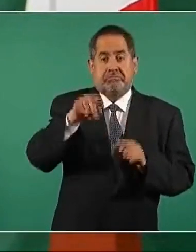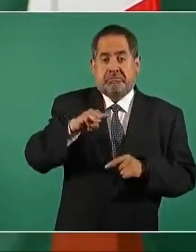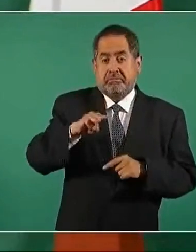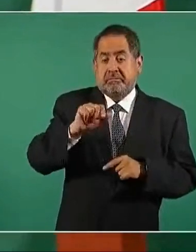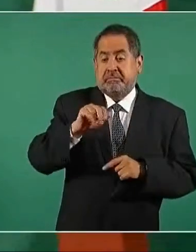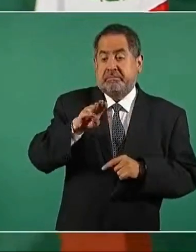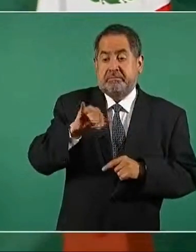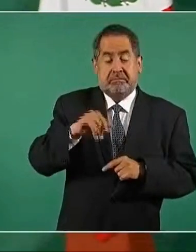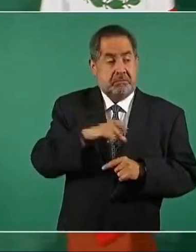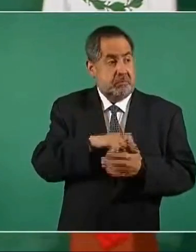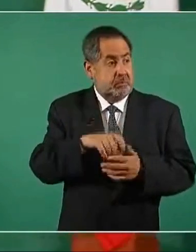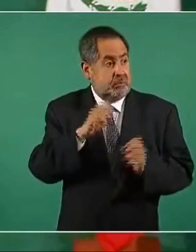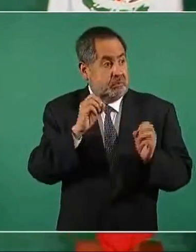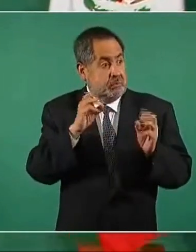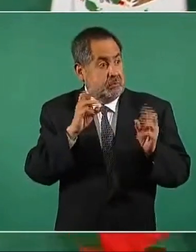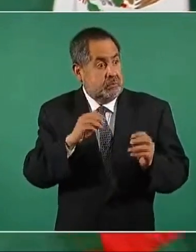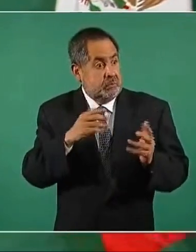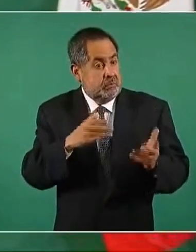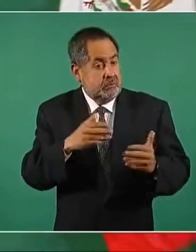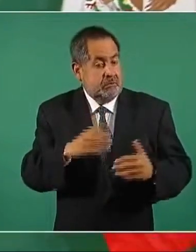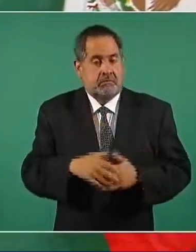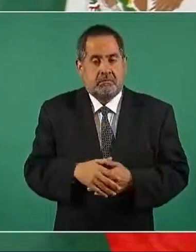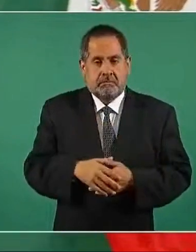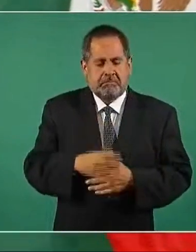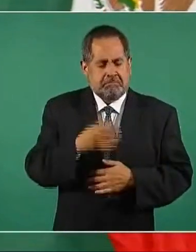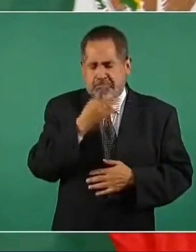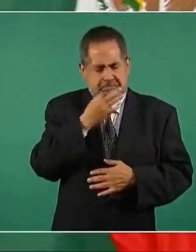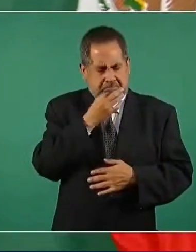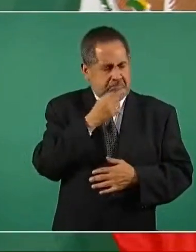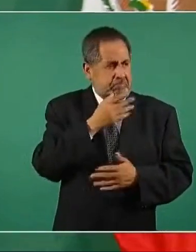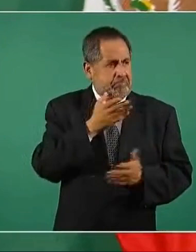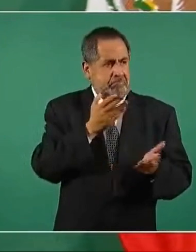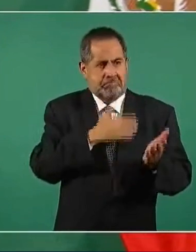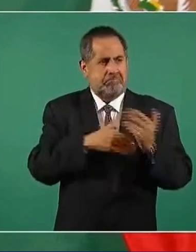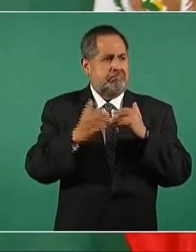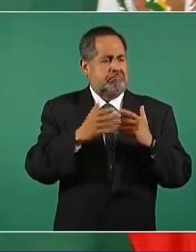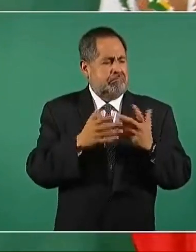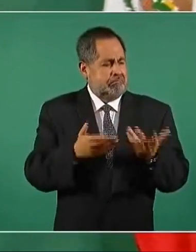y en poco tiempo salió adelante.